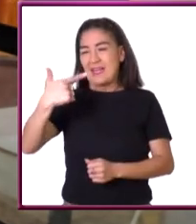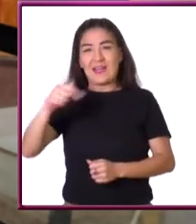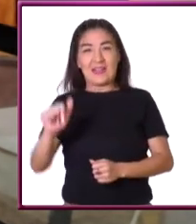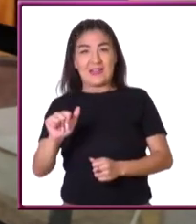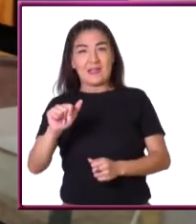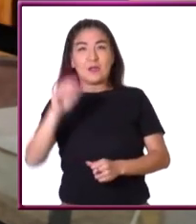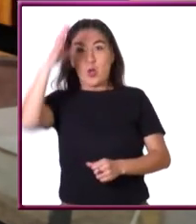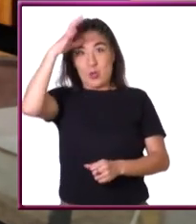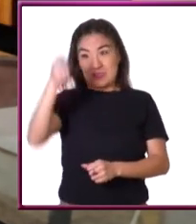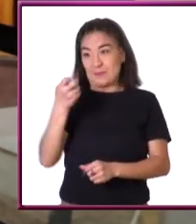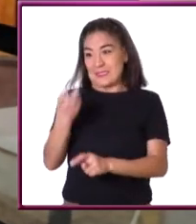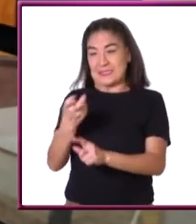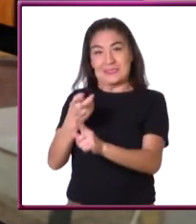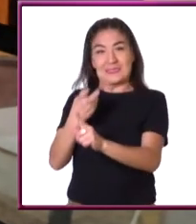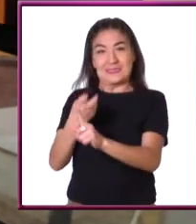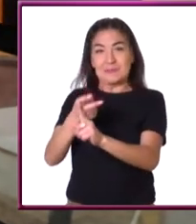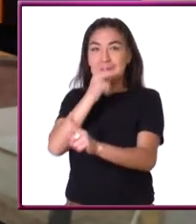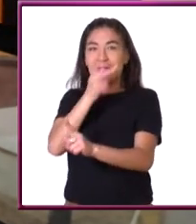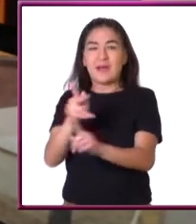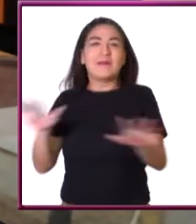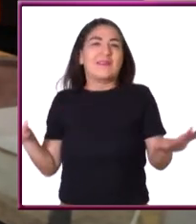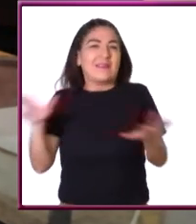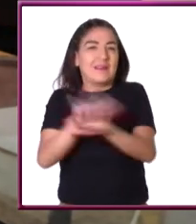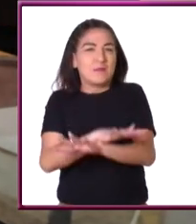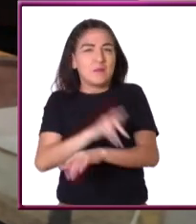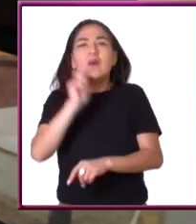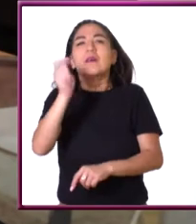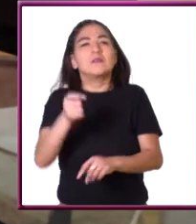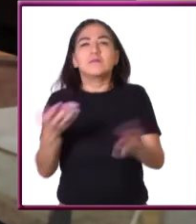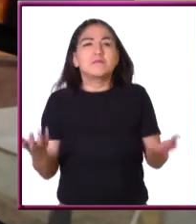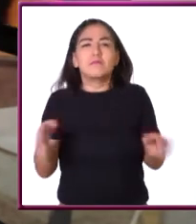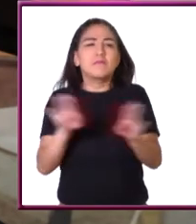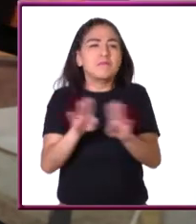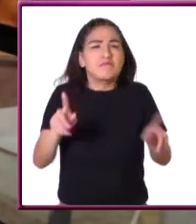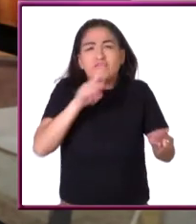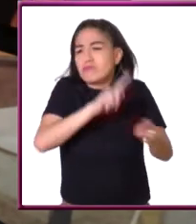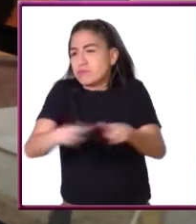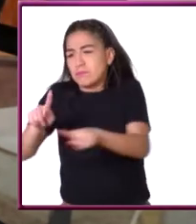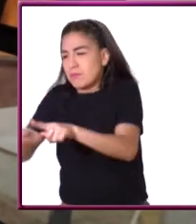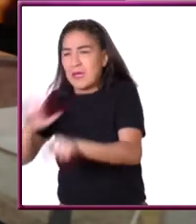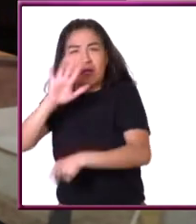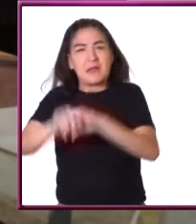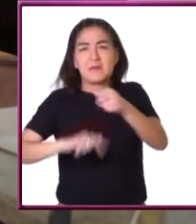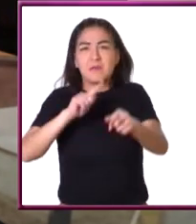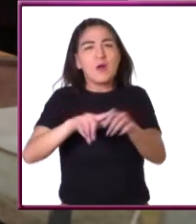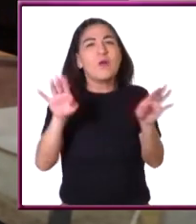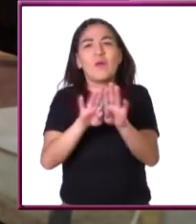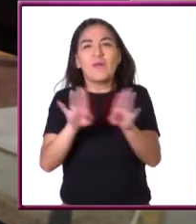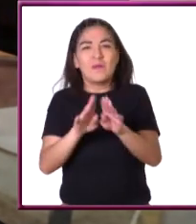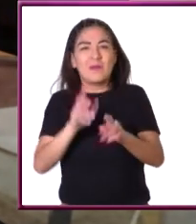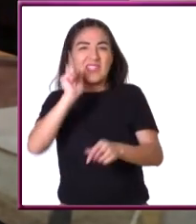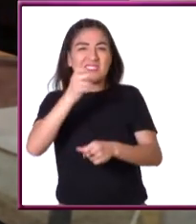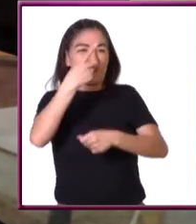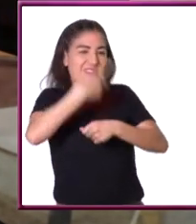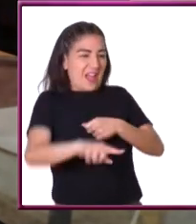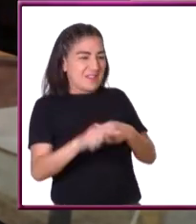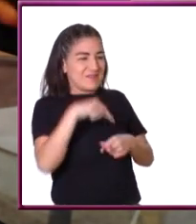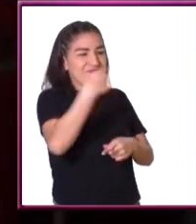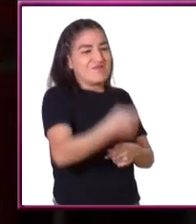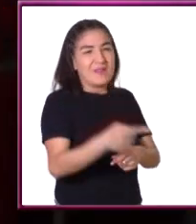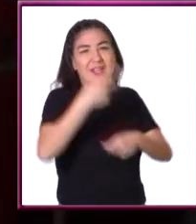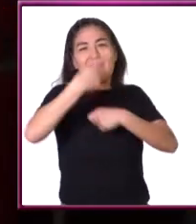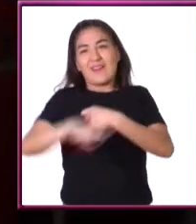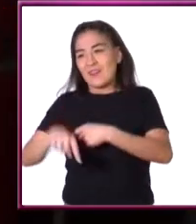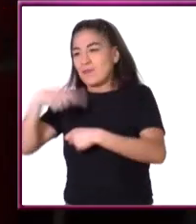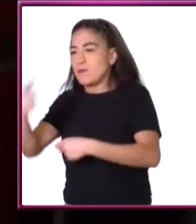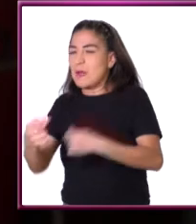cambiado, ¿no? Como este concepto. En un principio puede tomarse solamente como cualquier organismo que causa un daño a otro ser vivo y que